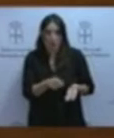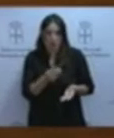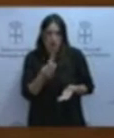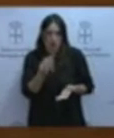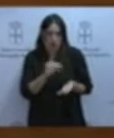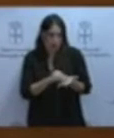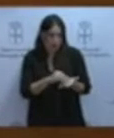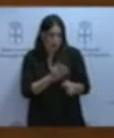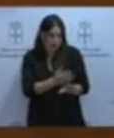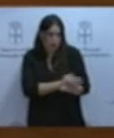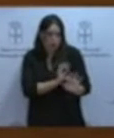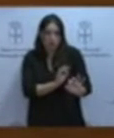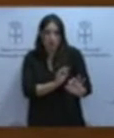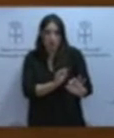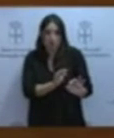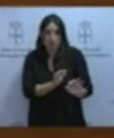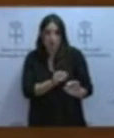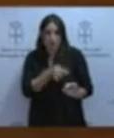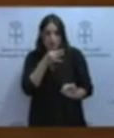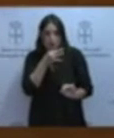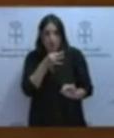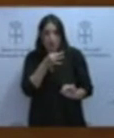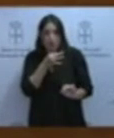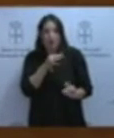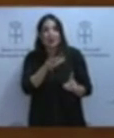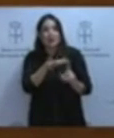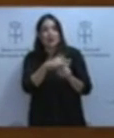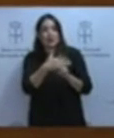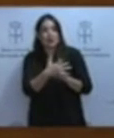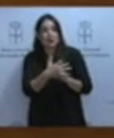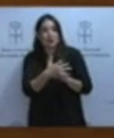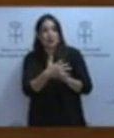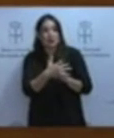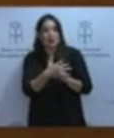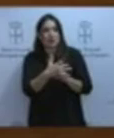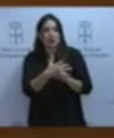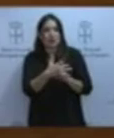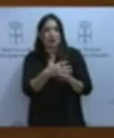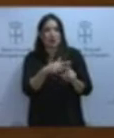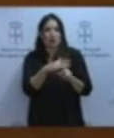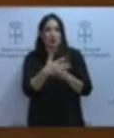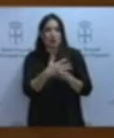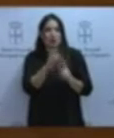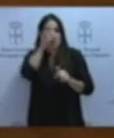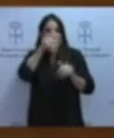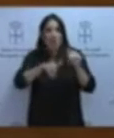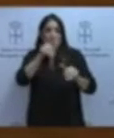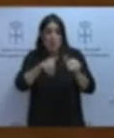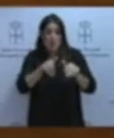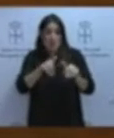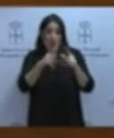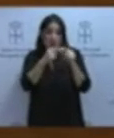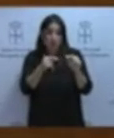ocasiones en su intervención, en una situación a la que se enfrentaba la huyera vasco-leonesa, también de corte de suministro eléctrico,